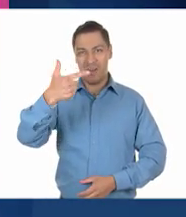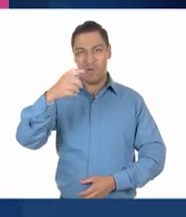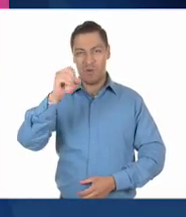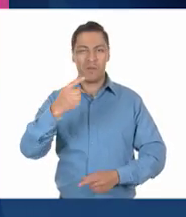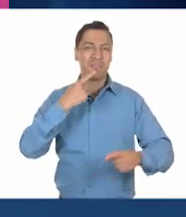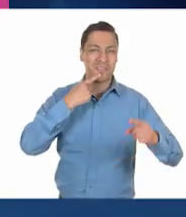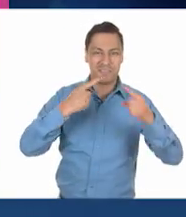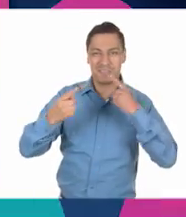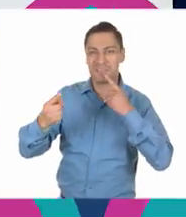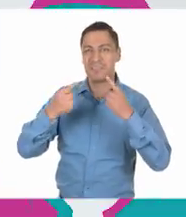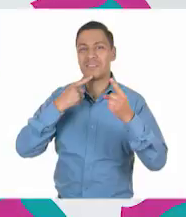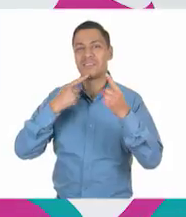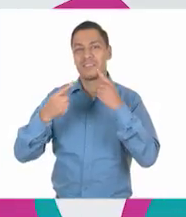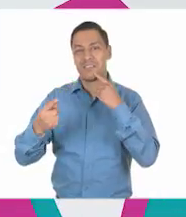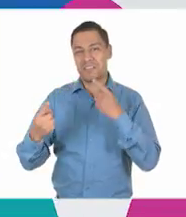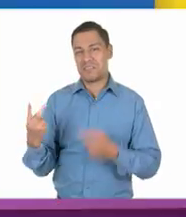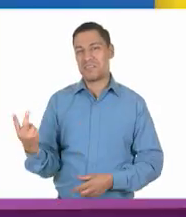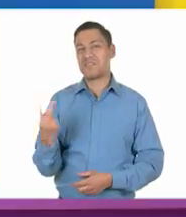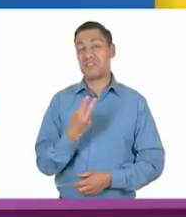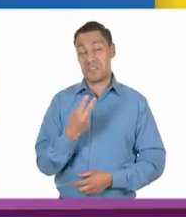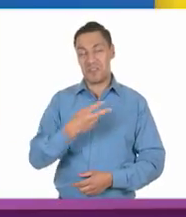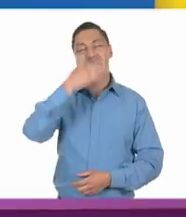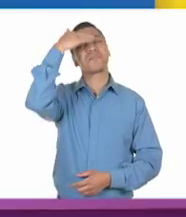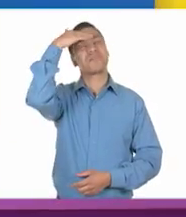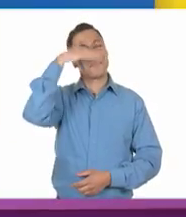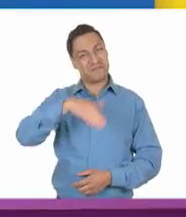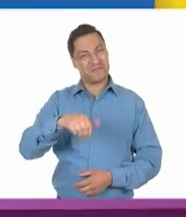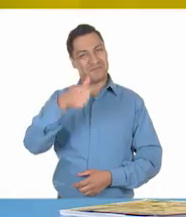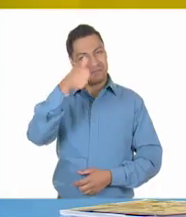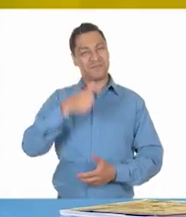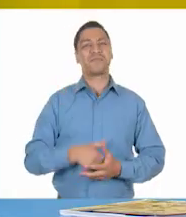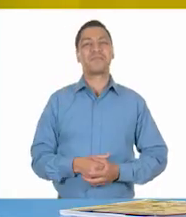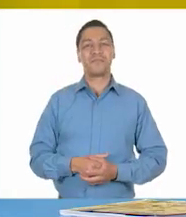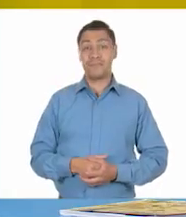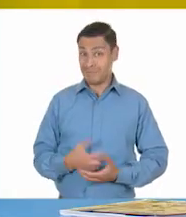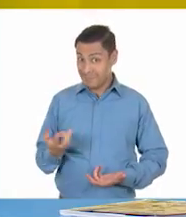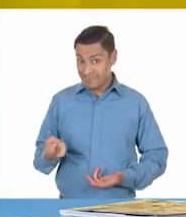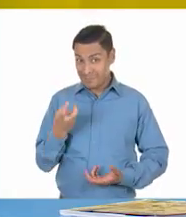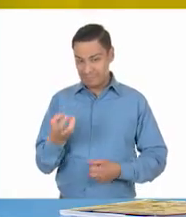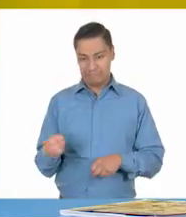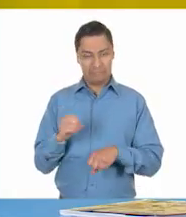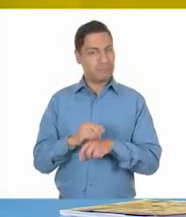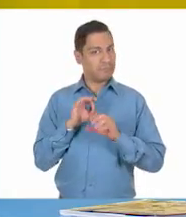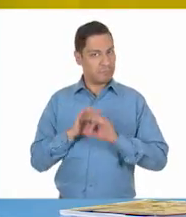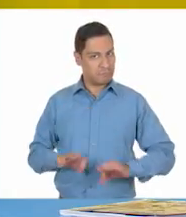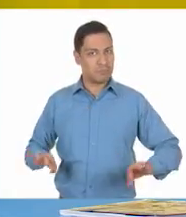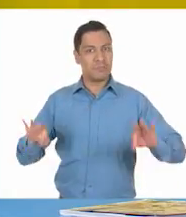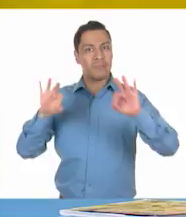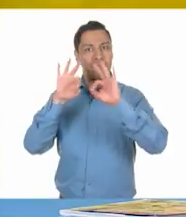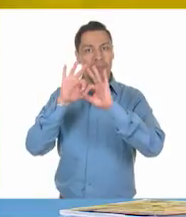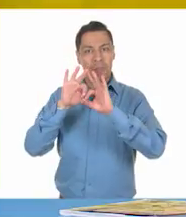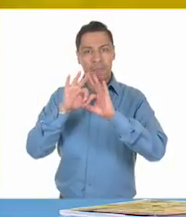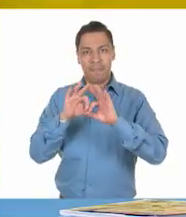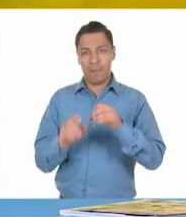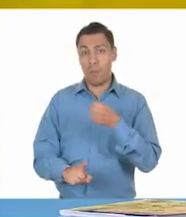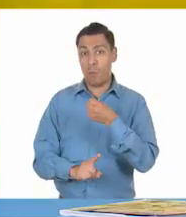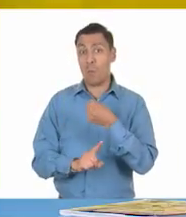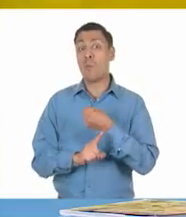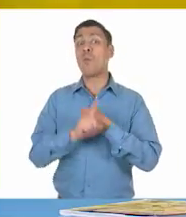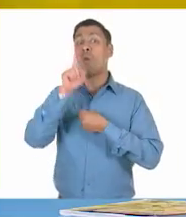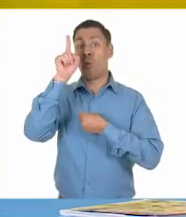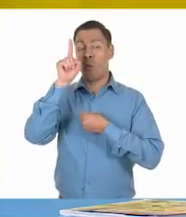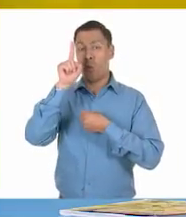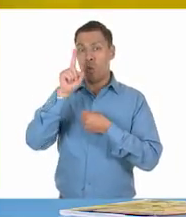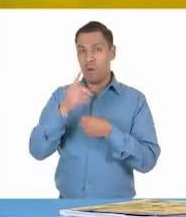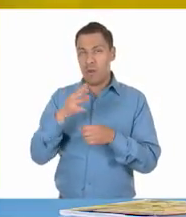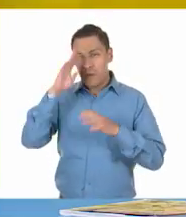Es que esa nos la sabíamos los dos. ¡Qué bien! Sí. Y ese es un elemento muy importante porque para resolver los conflictos de